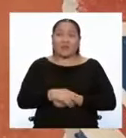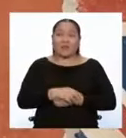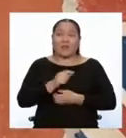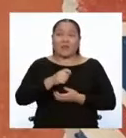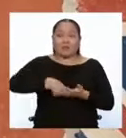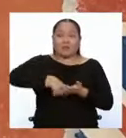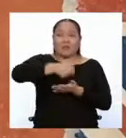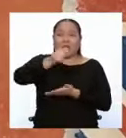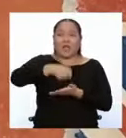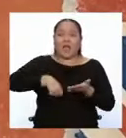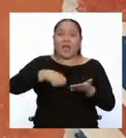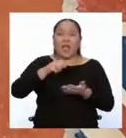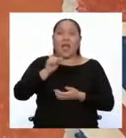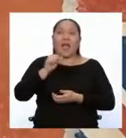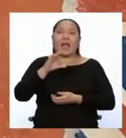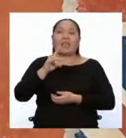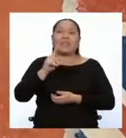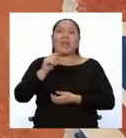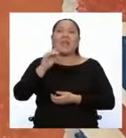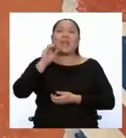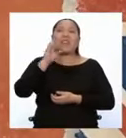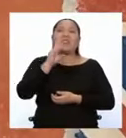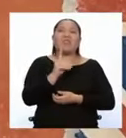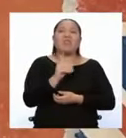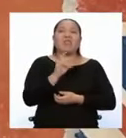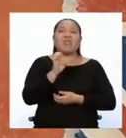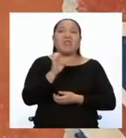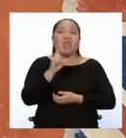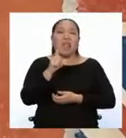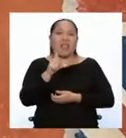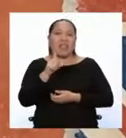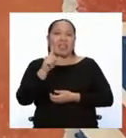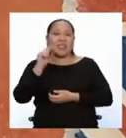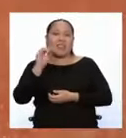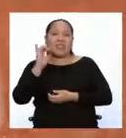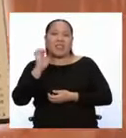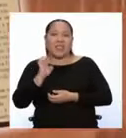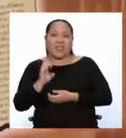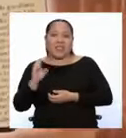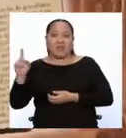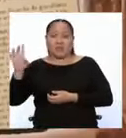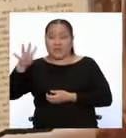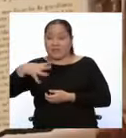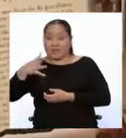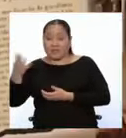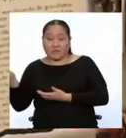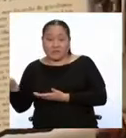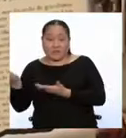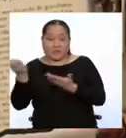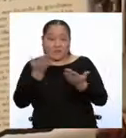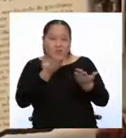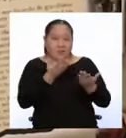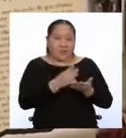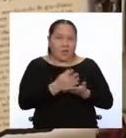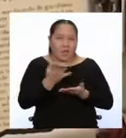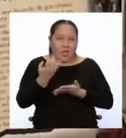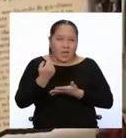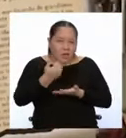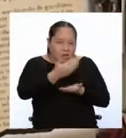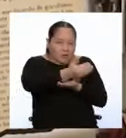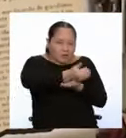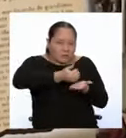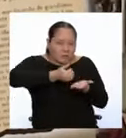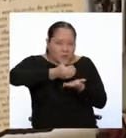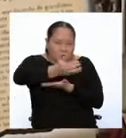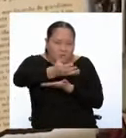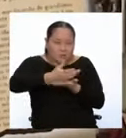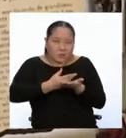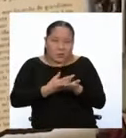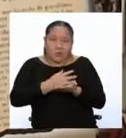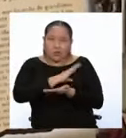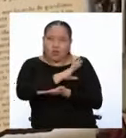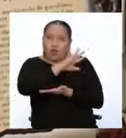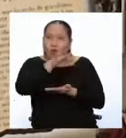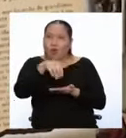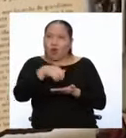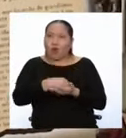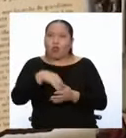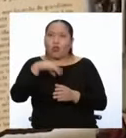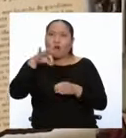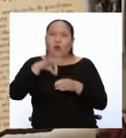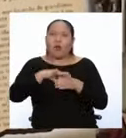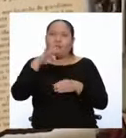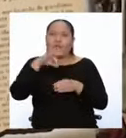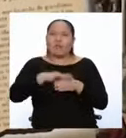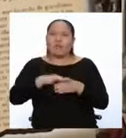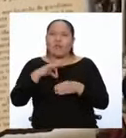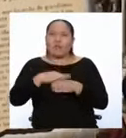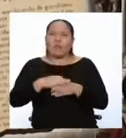Lacta del Té. Una ley promulgada por el parlamento inglés que pretendía monopolizar el comercio del té para fastidiar a los